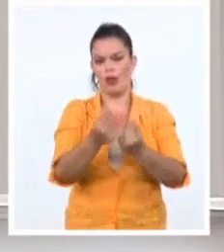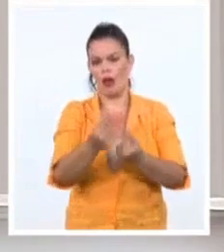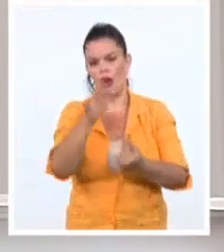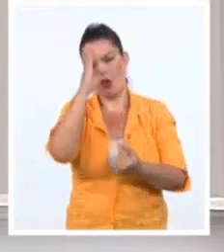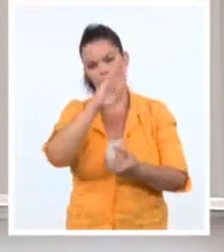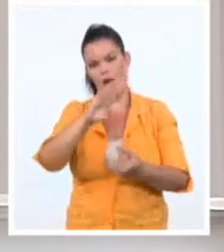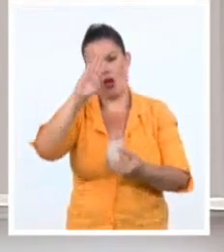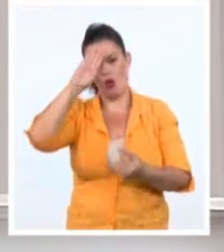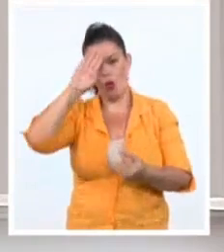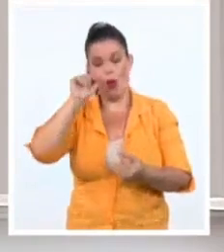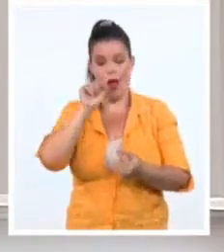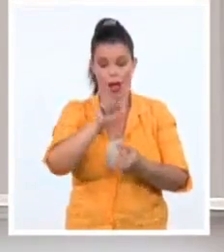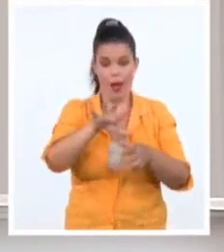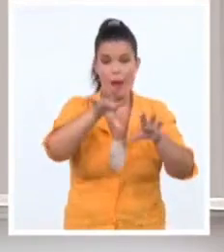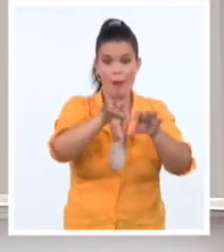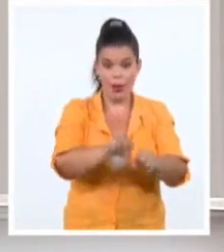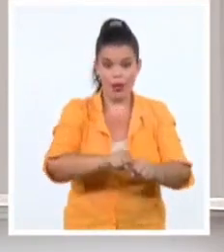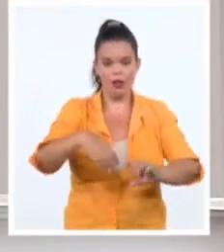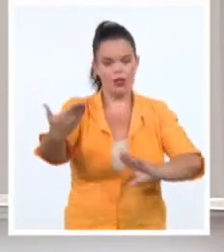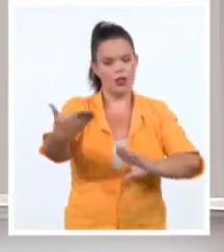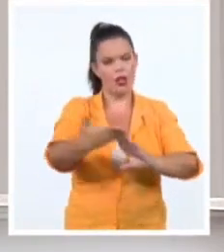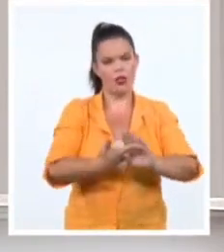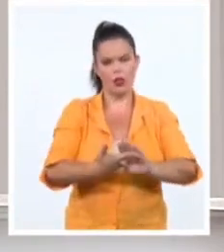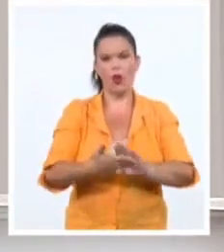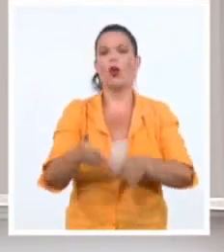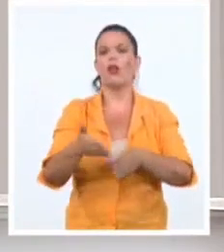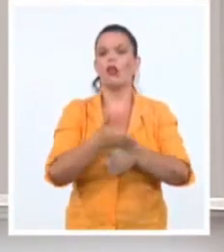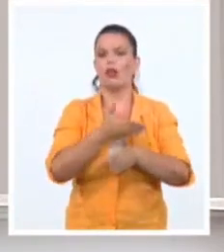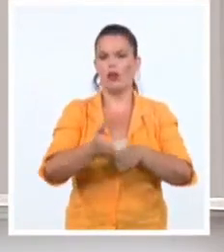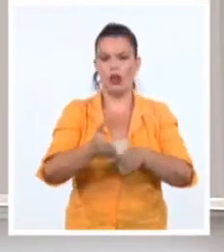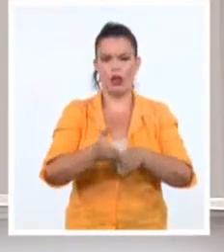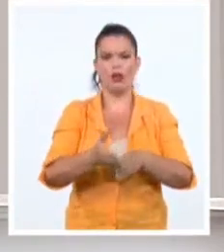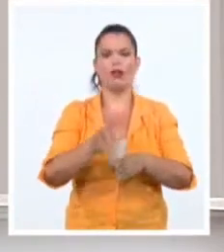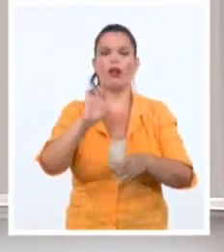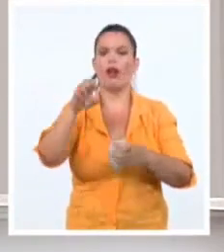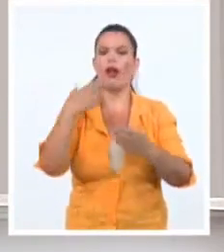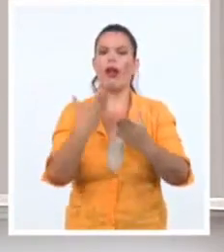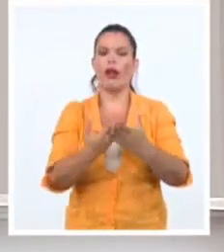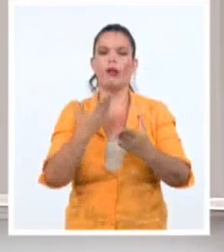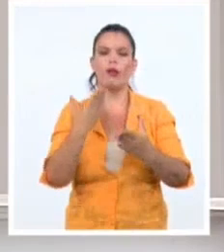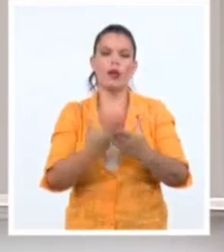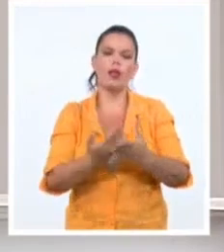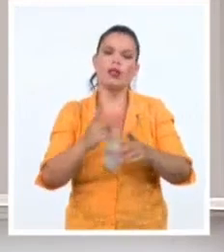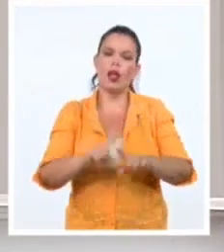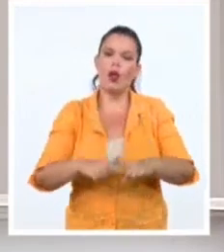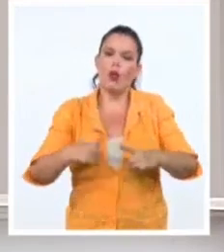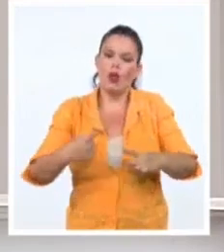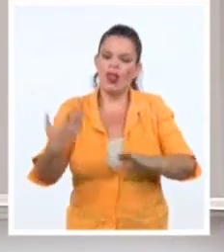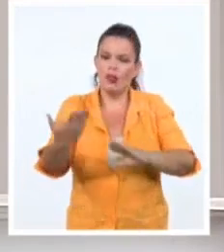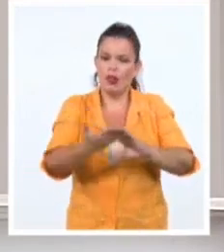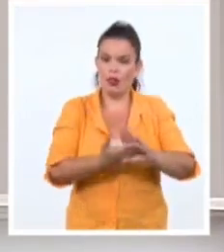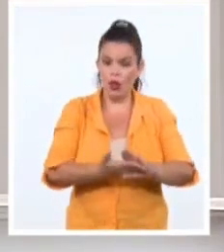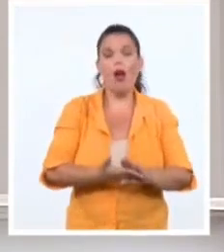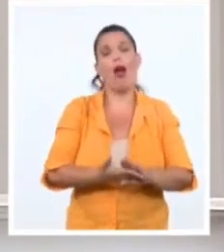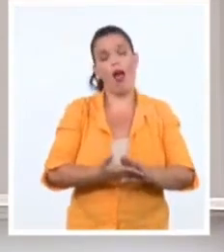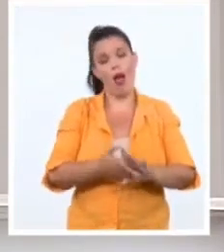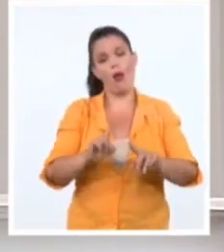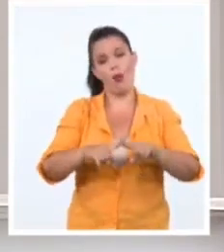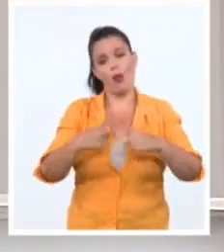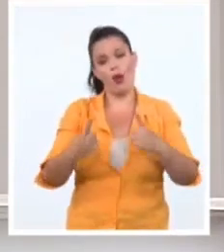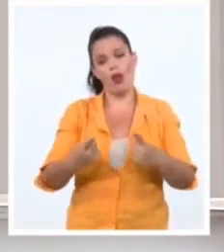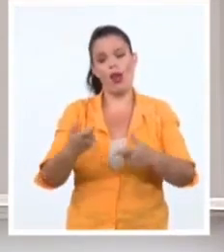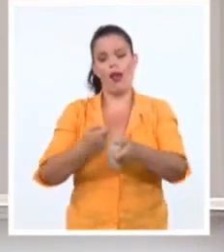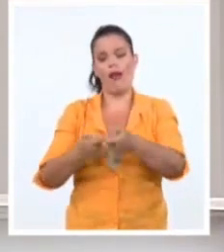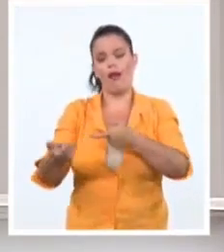Cuba y de sancionar a cualquier empresa en el mundo que ose comerciar con nuestro país. De esta